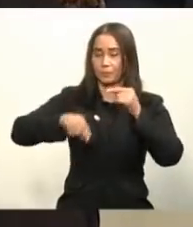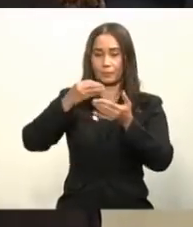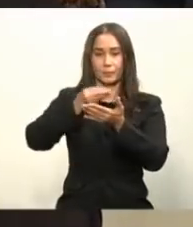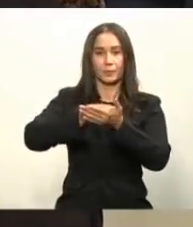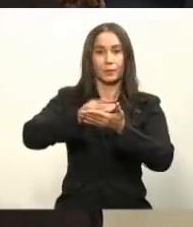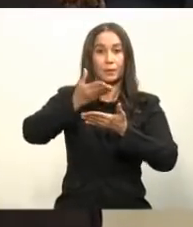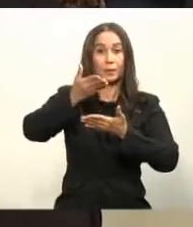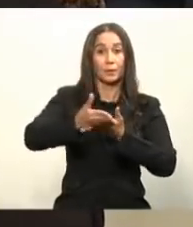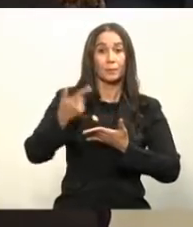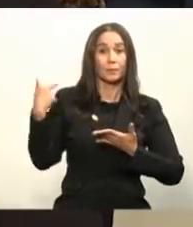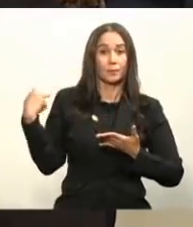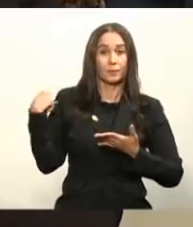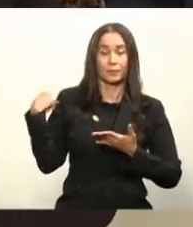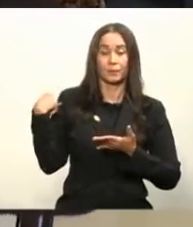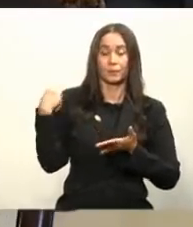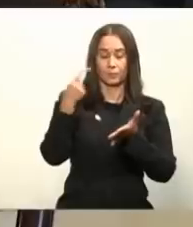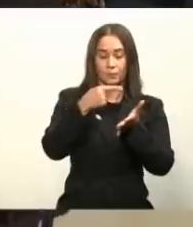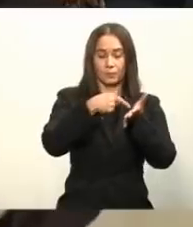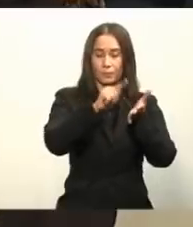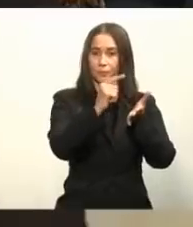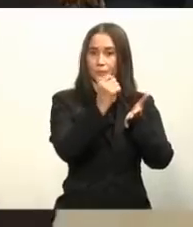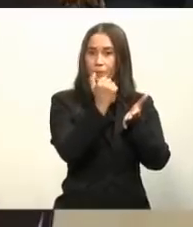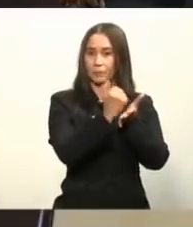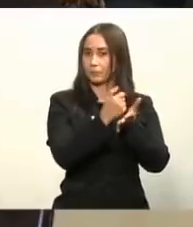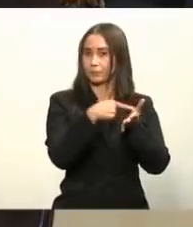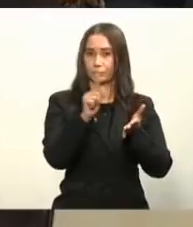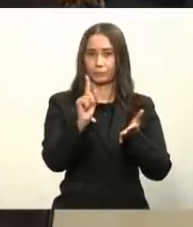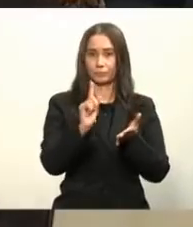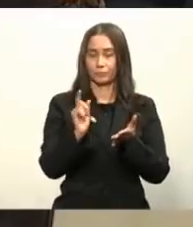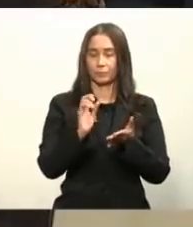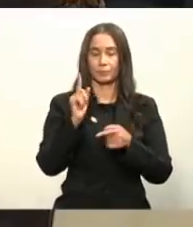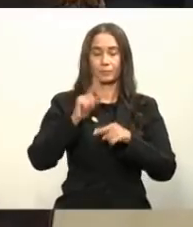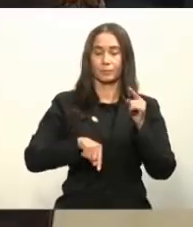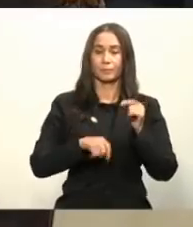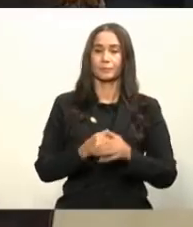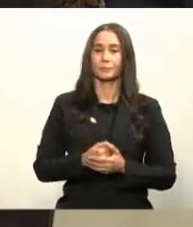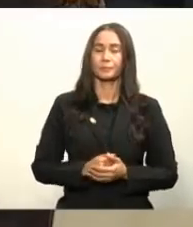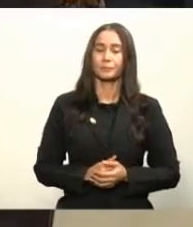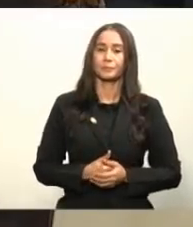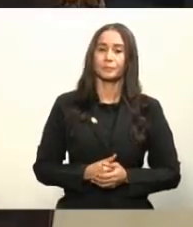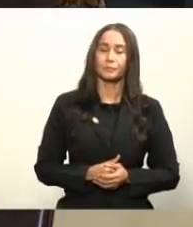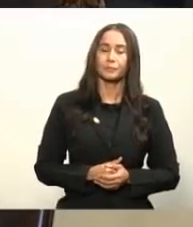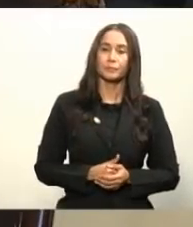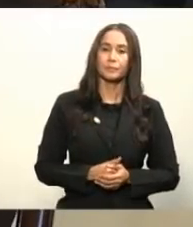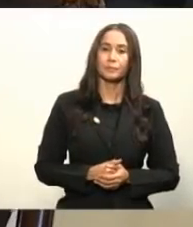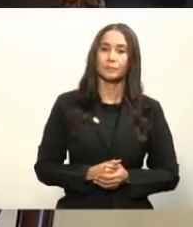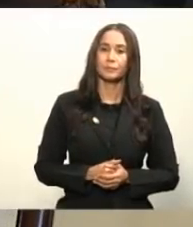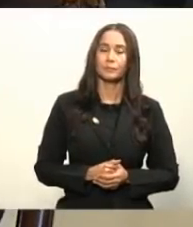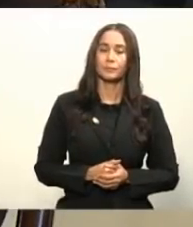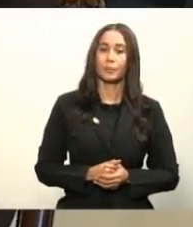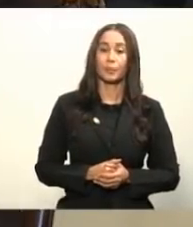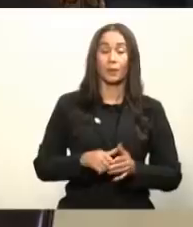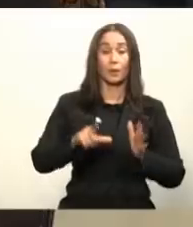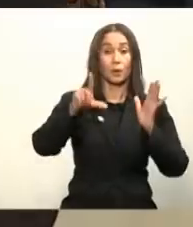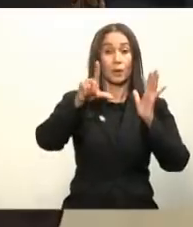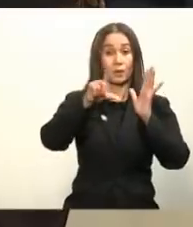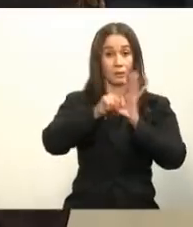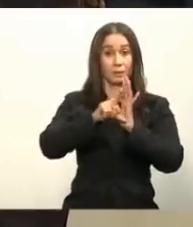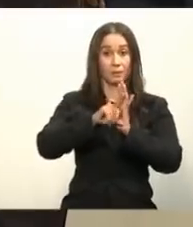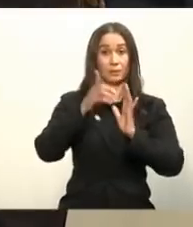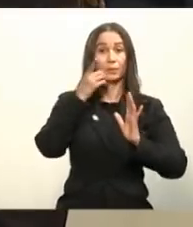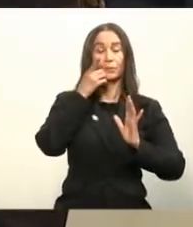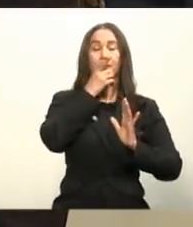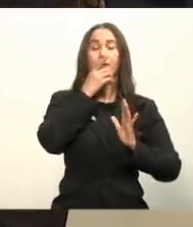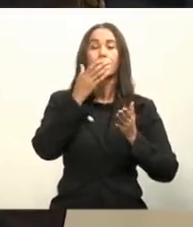vacunas que no fuesen aprobadas por sus organismos de origen según nuestras leyes dominicanas por eso